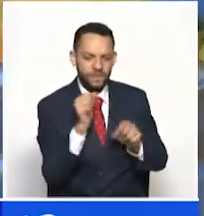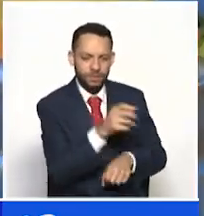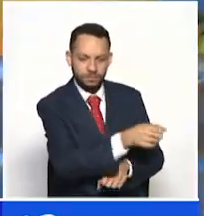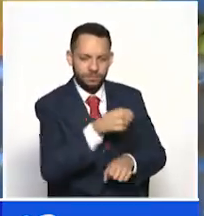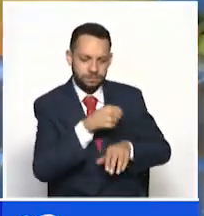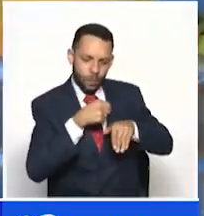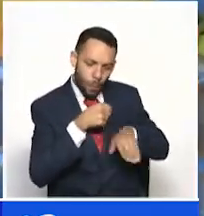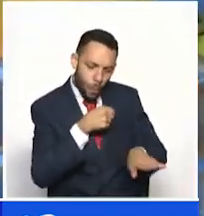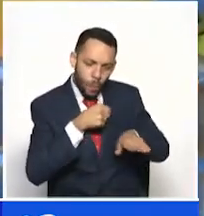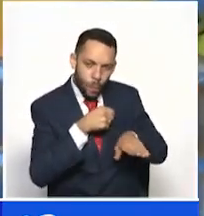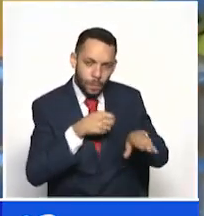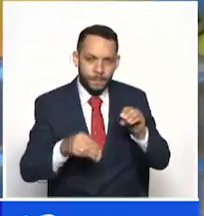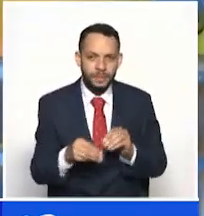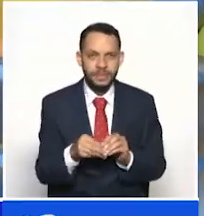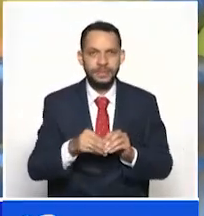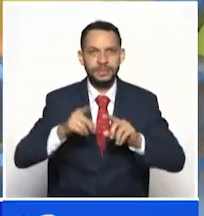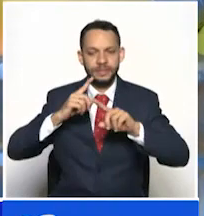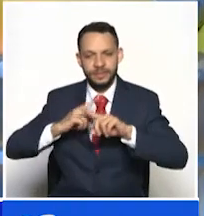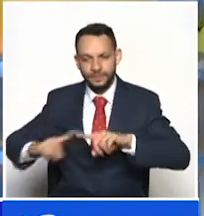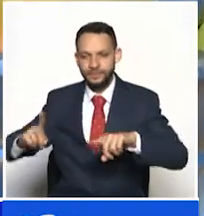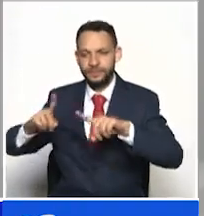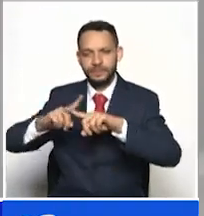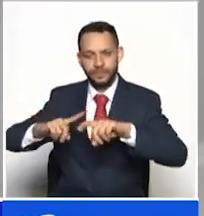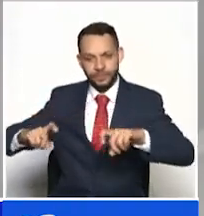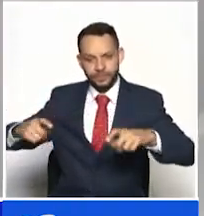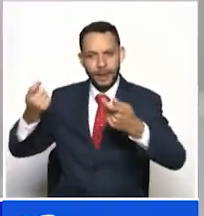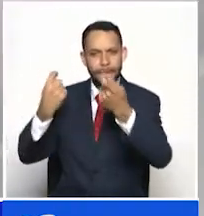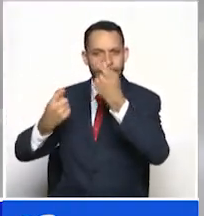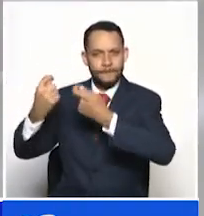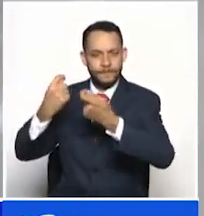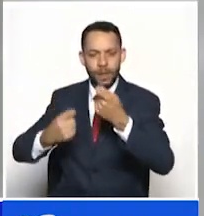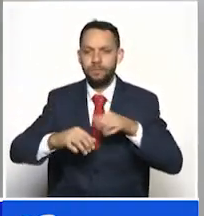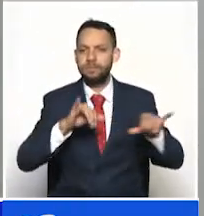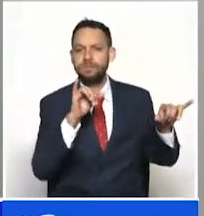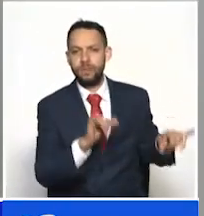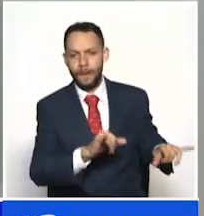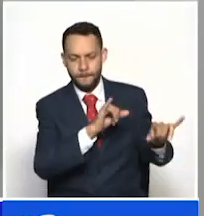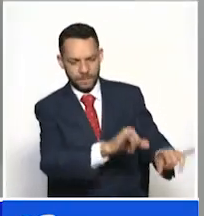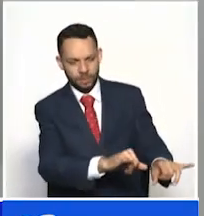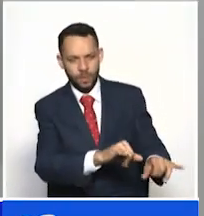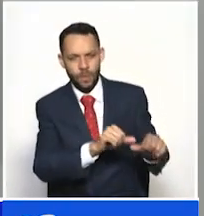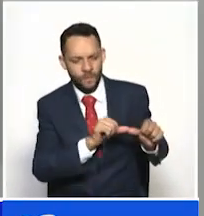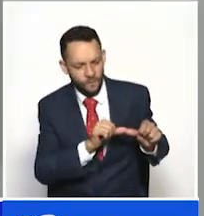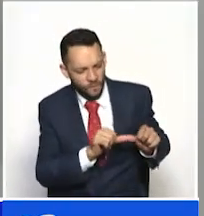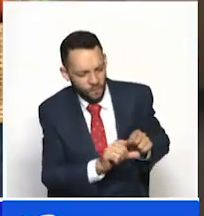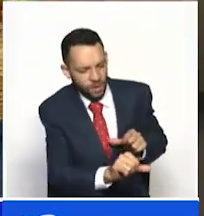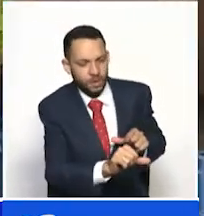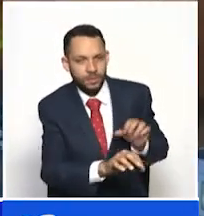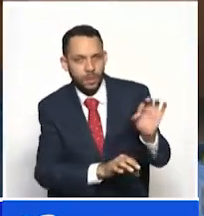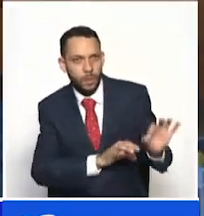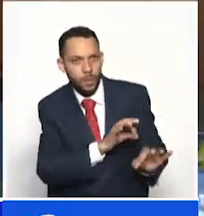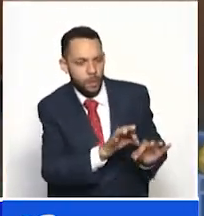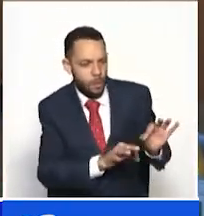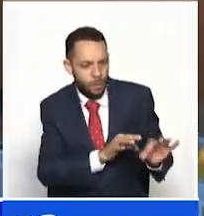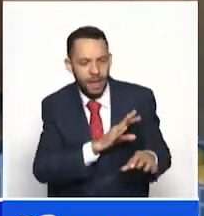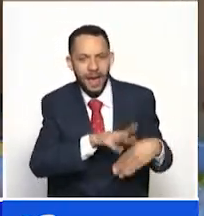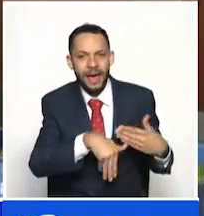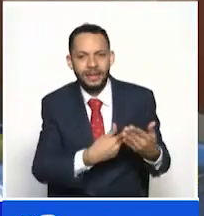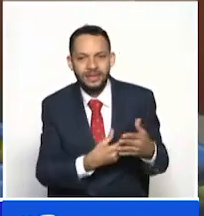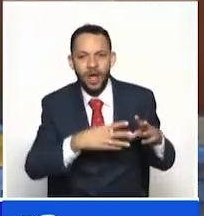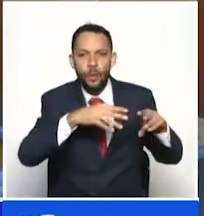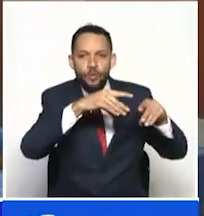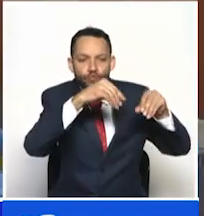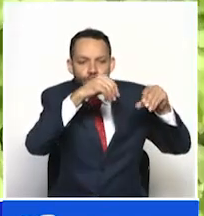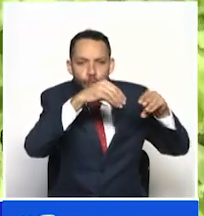turca A diferencia de ofrecer los productos en fresco este cuarto frío les permite hasta convertirlos en pulpa para que tengan una